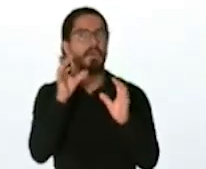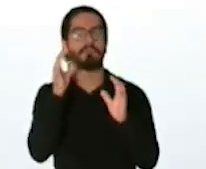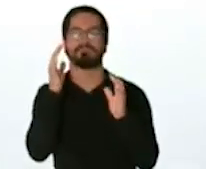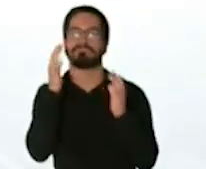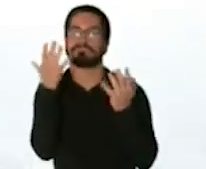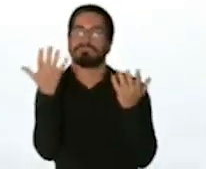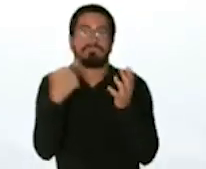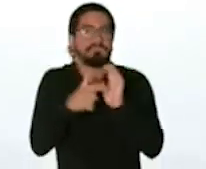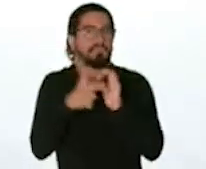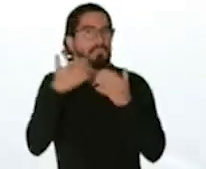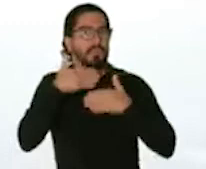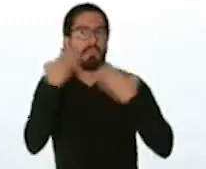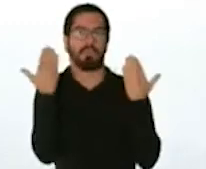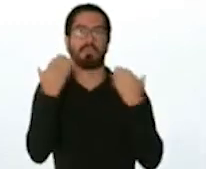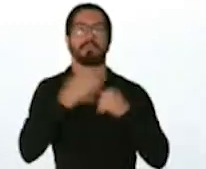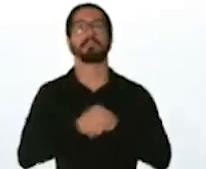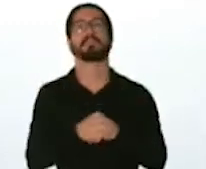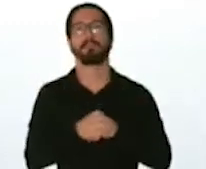que lo requiera